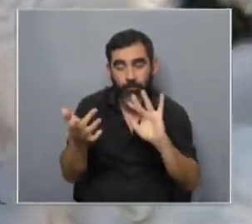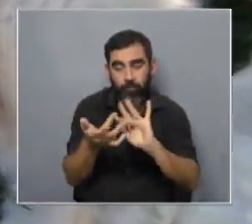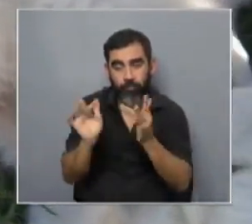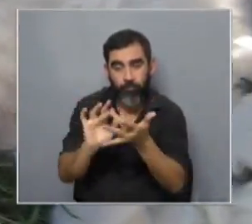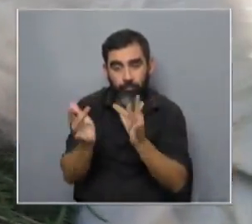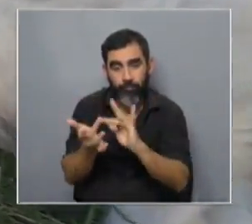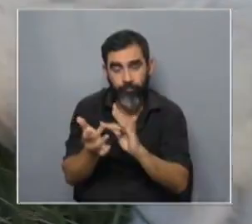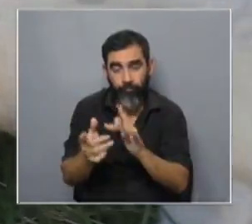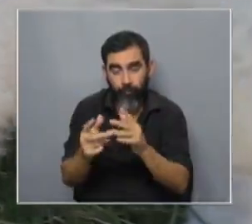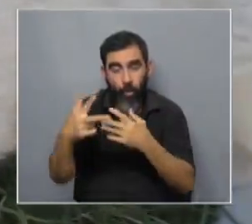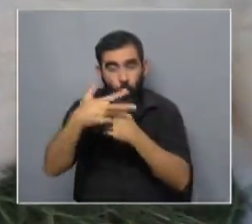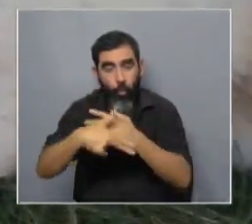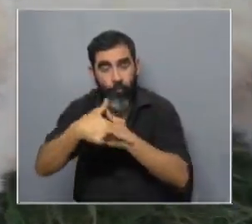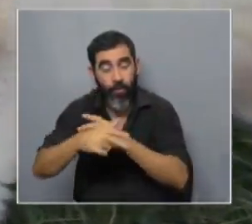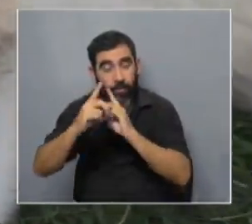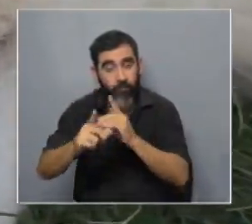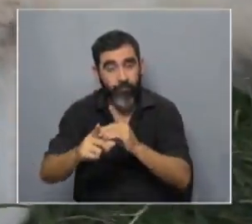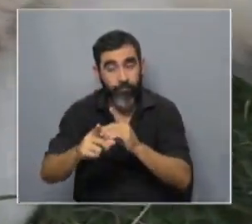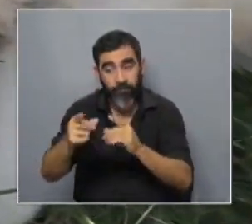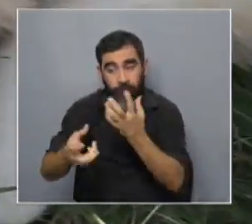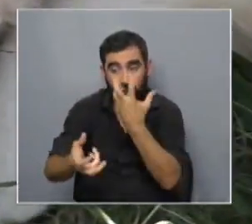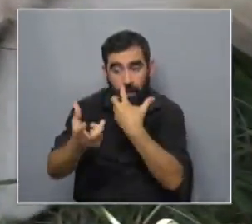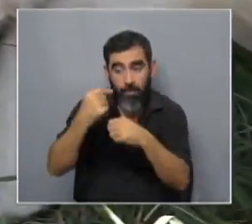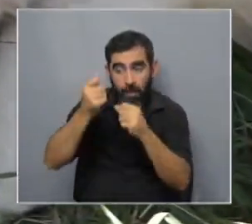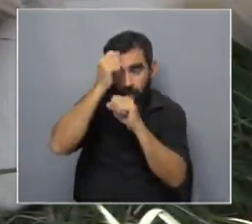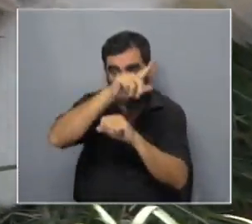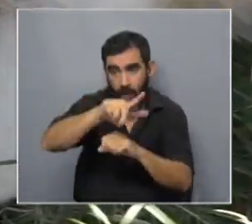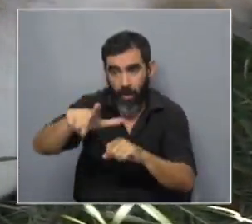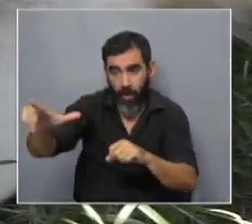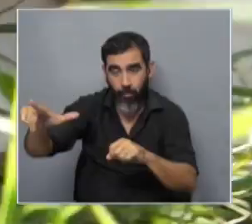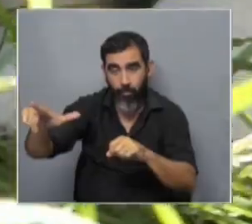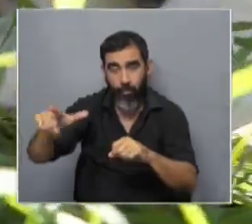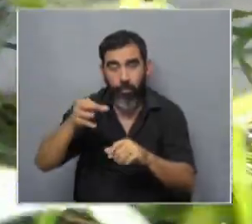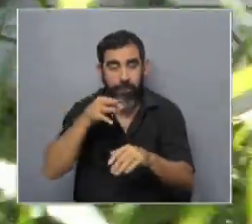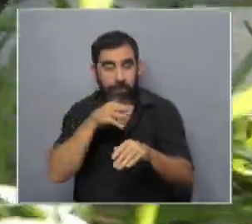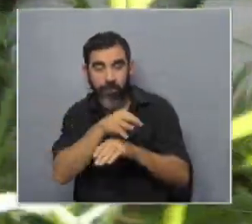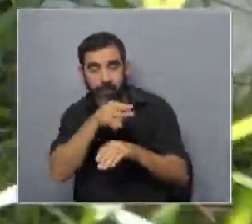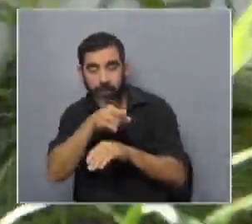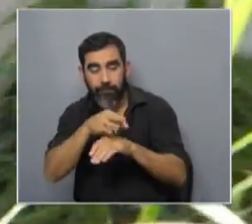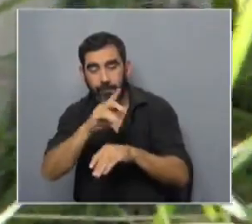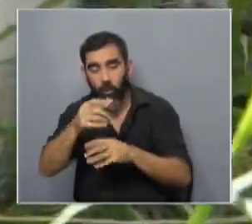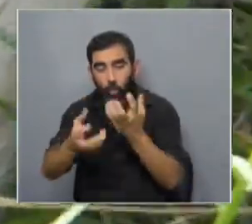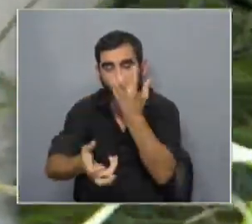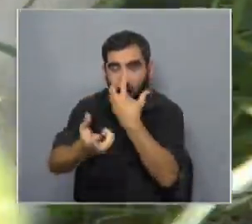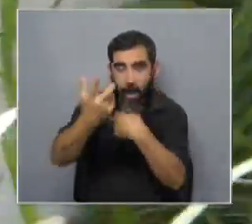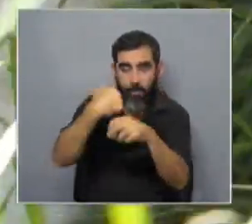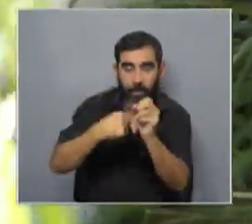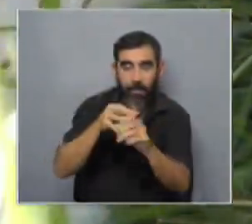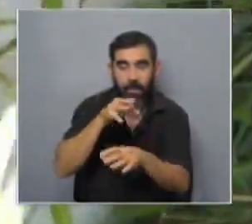y esas ovejas además cumplen la función de que cuando ese animal va al campo van a enseñar a las otras sus animales sociales